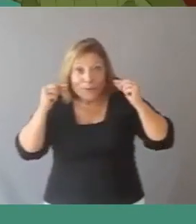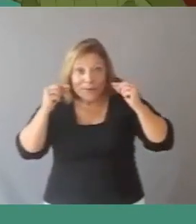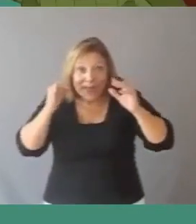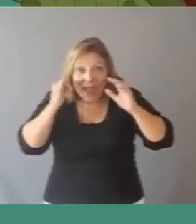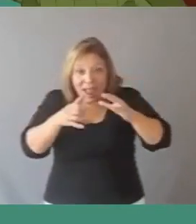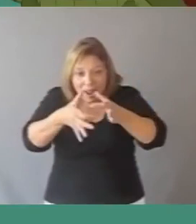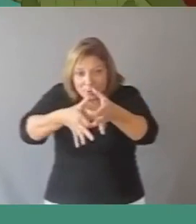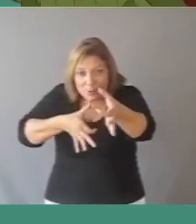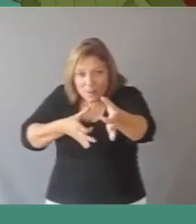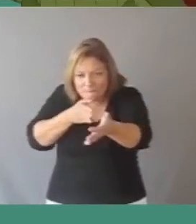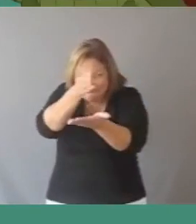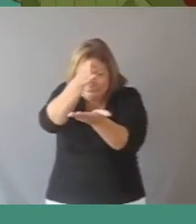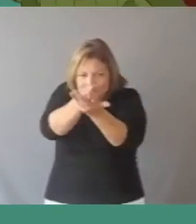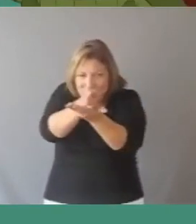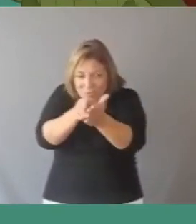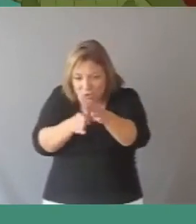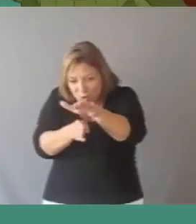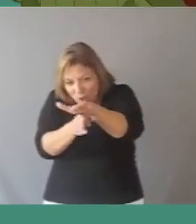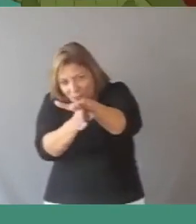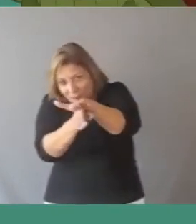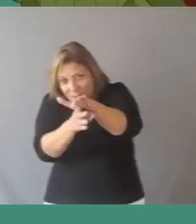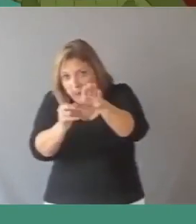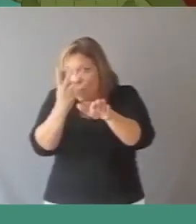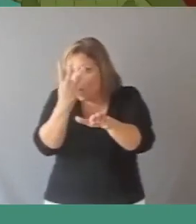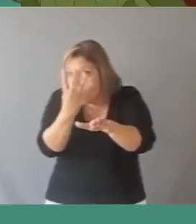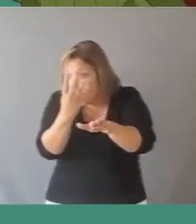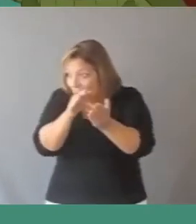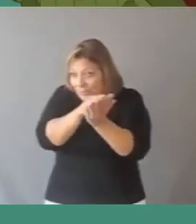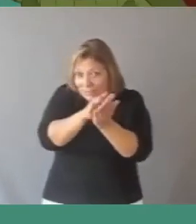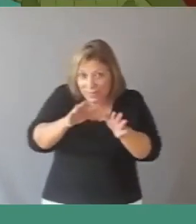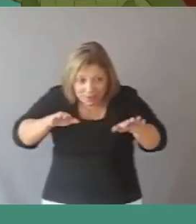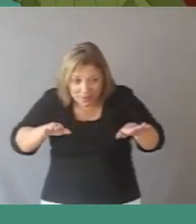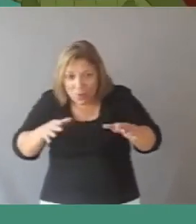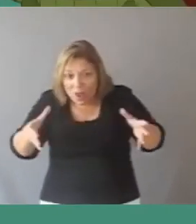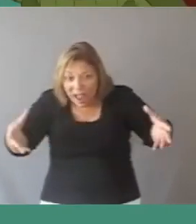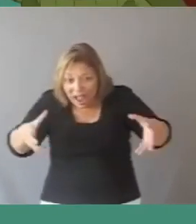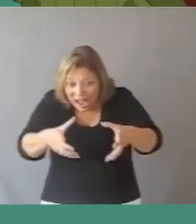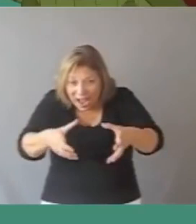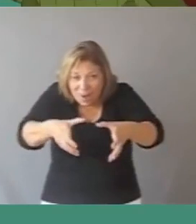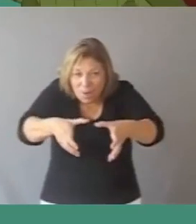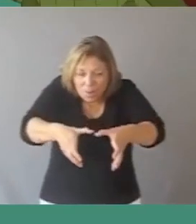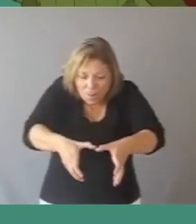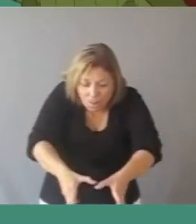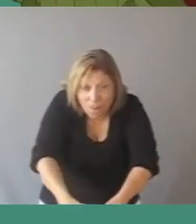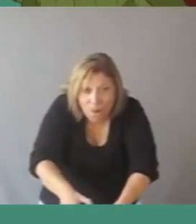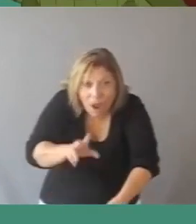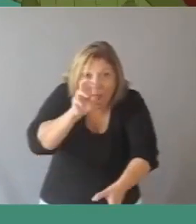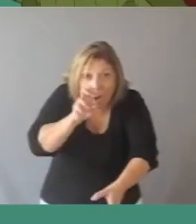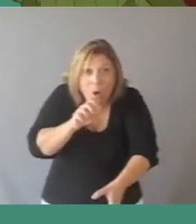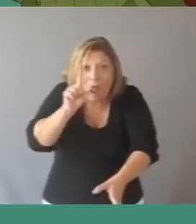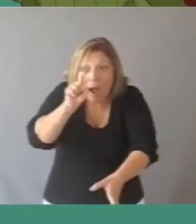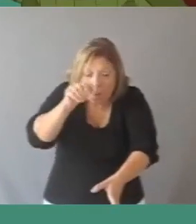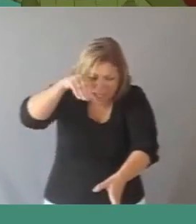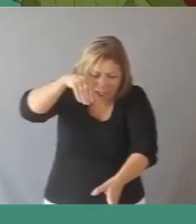había colocado su torpedo bien en medio del dique, ordenando a cuatro yacarés que lo agarraran con cuidado y lo hundieran en el agua hasta